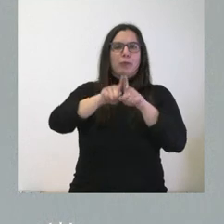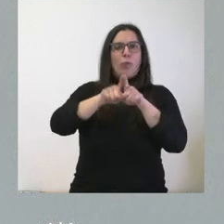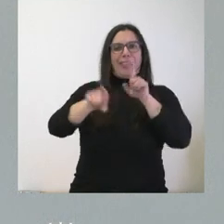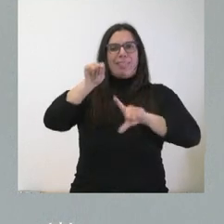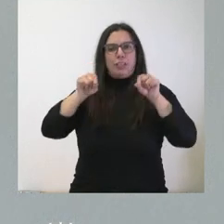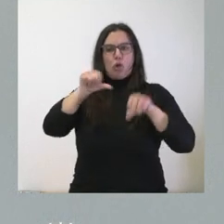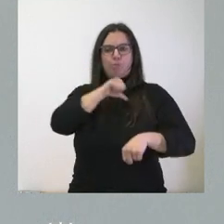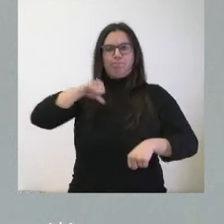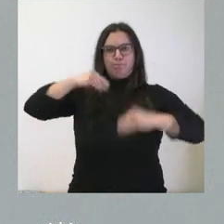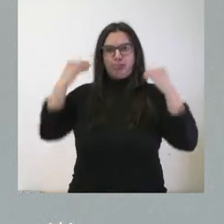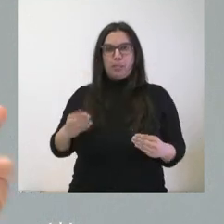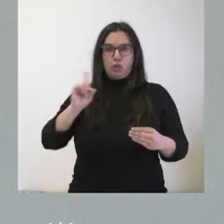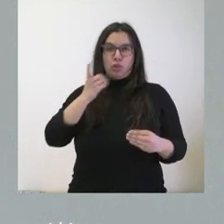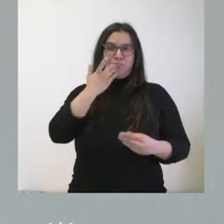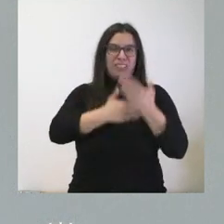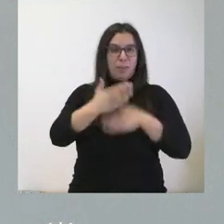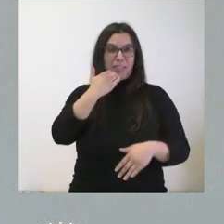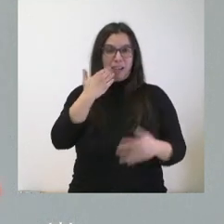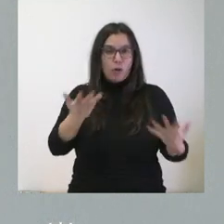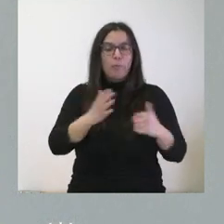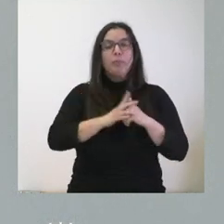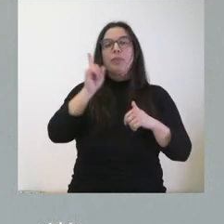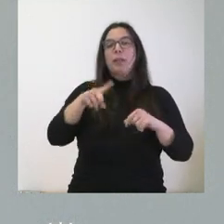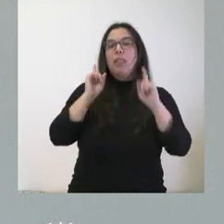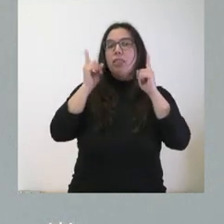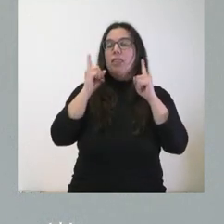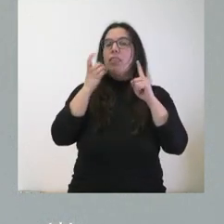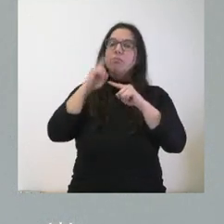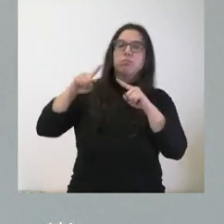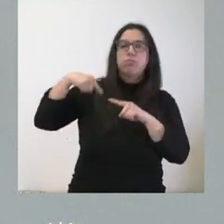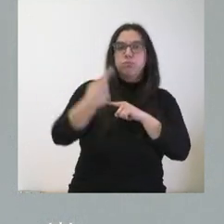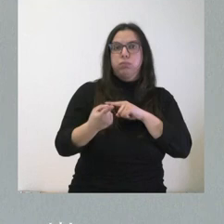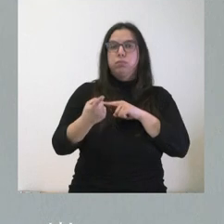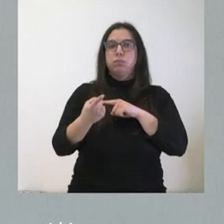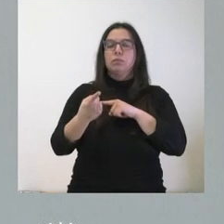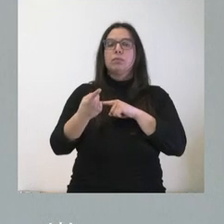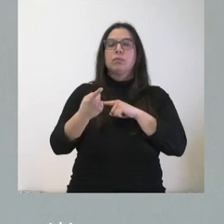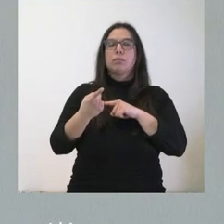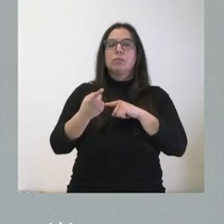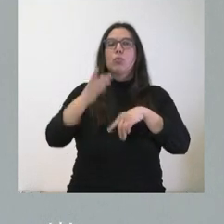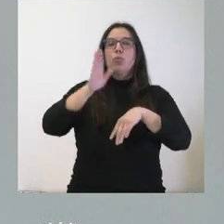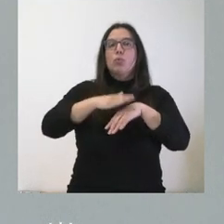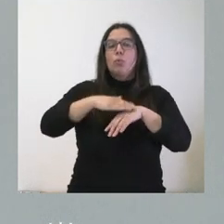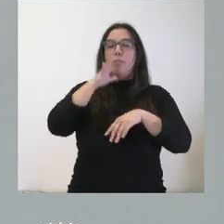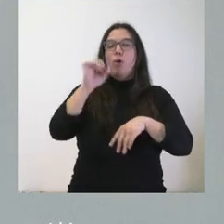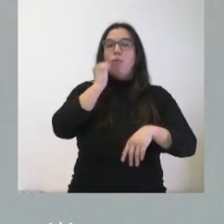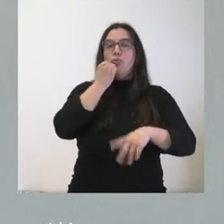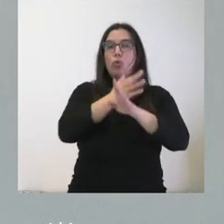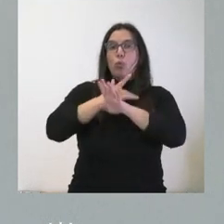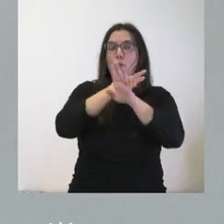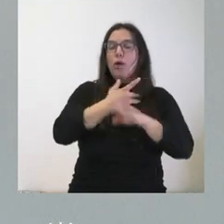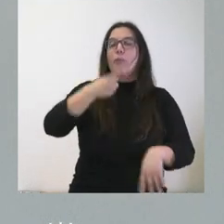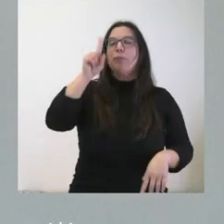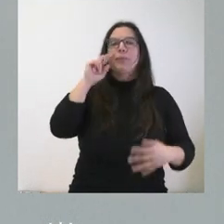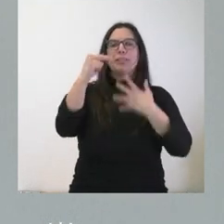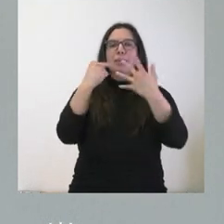presenten algún tipo de discapacidad. La prevención de posibles repercusiones que puedan ser derivadas del uso abusivo del juego. La transparencia en el